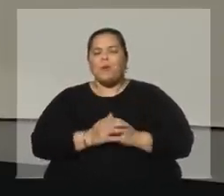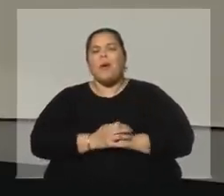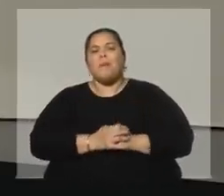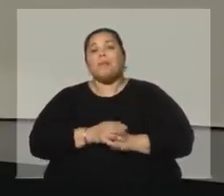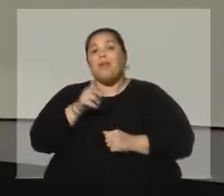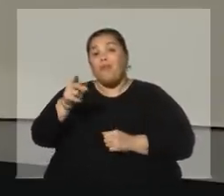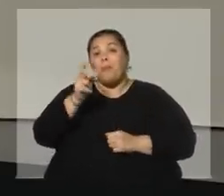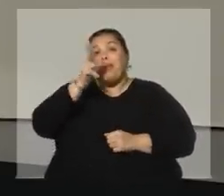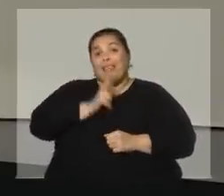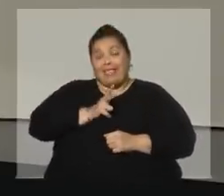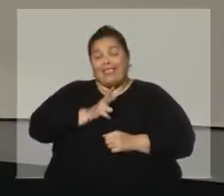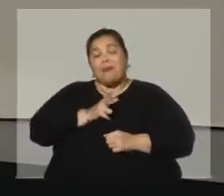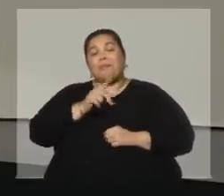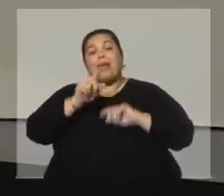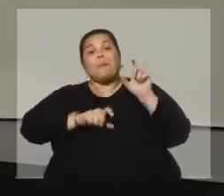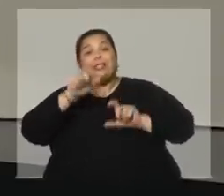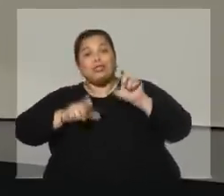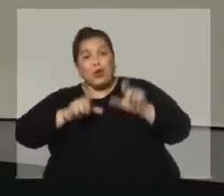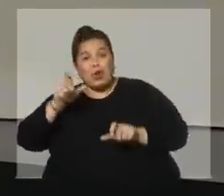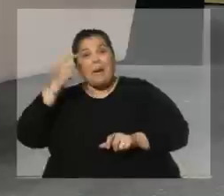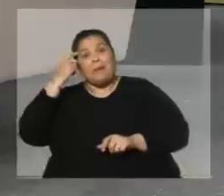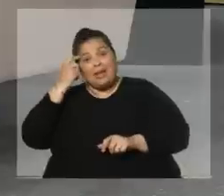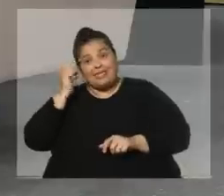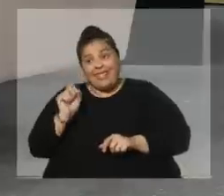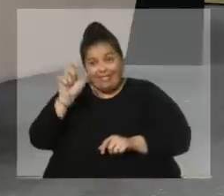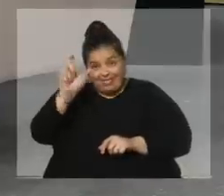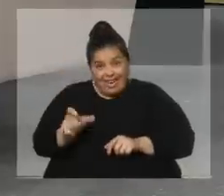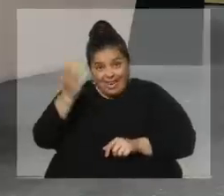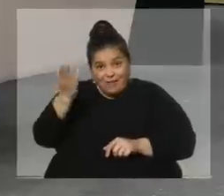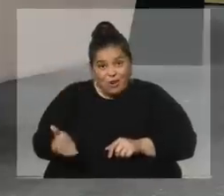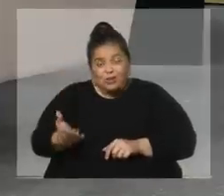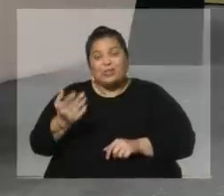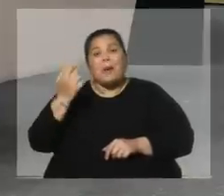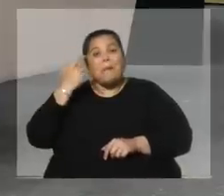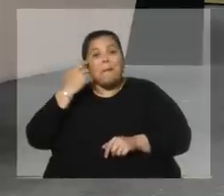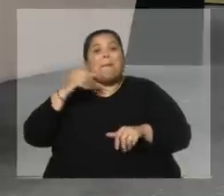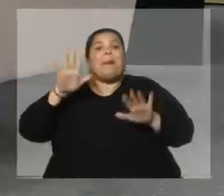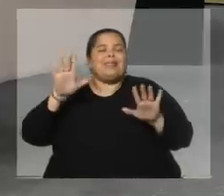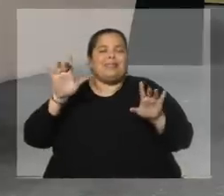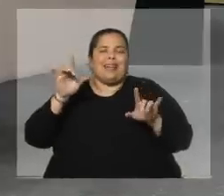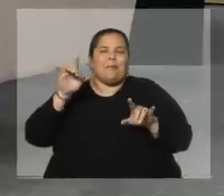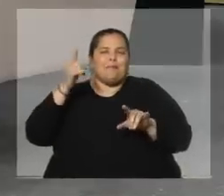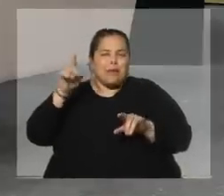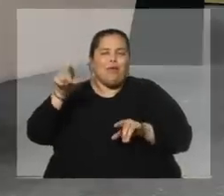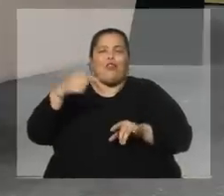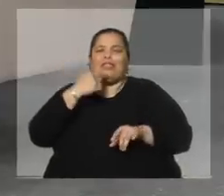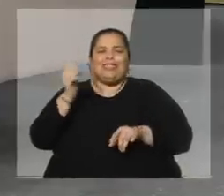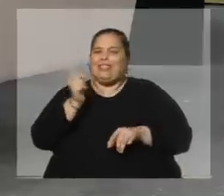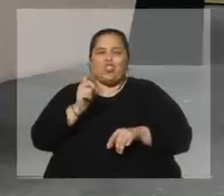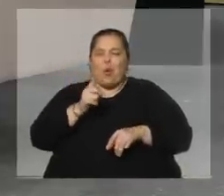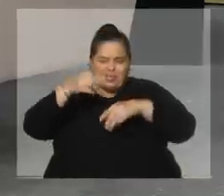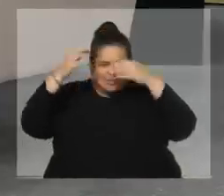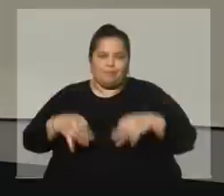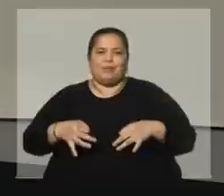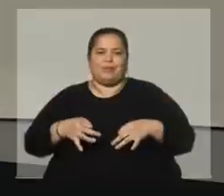la gente o alguna gente cree de ti, saber de ti y que no es admitido por